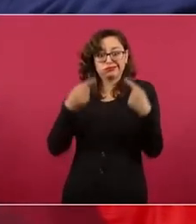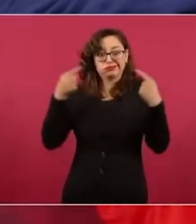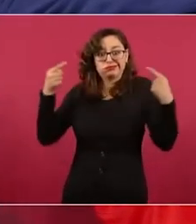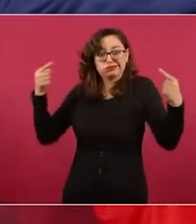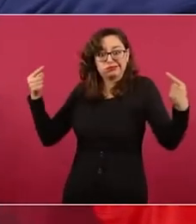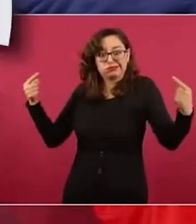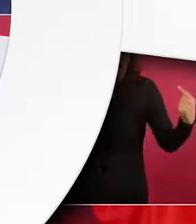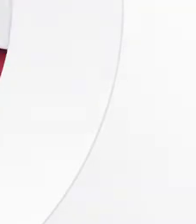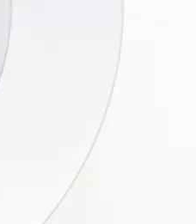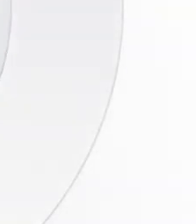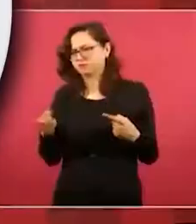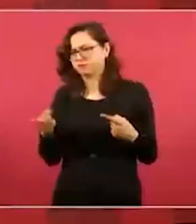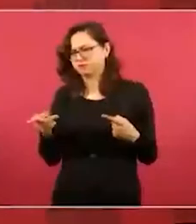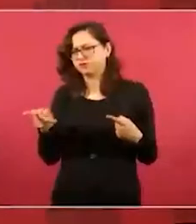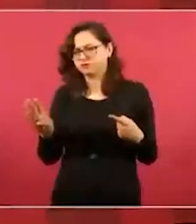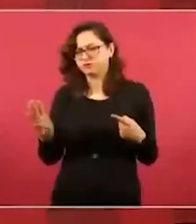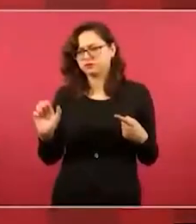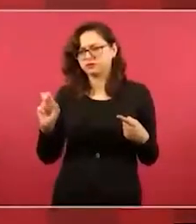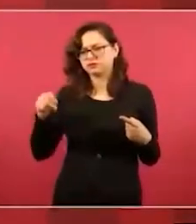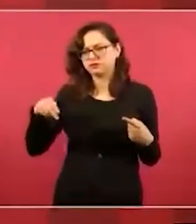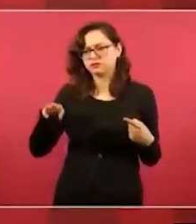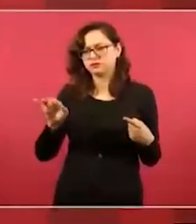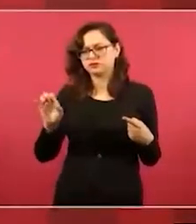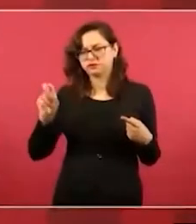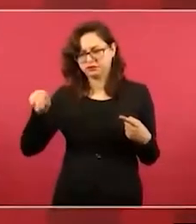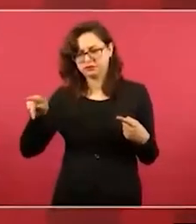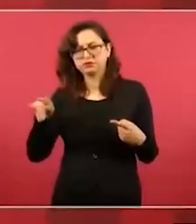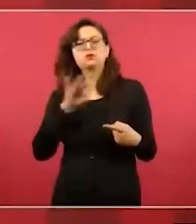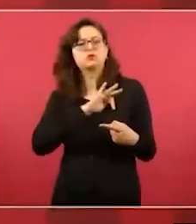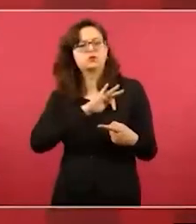Diabetralmente opuesto Pero básicamente es